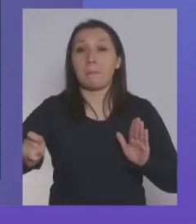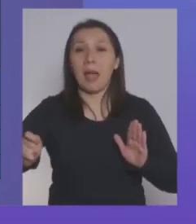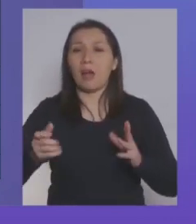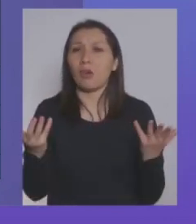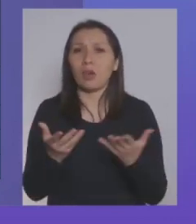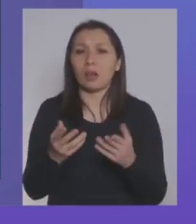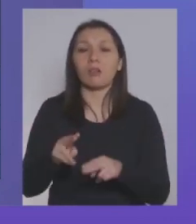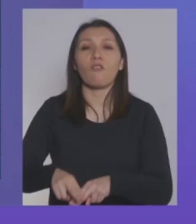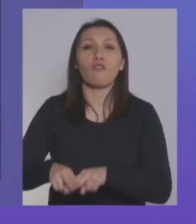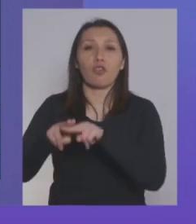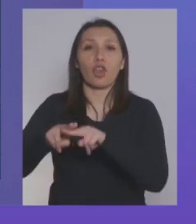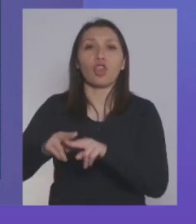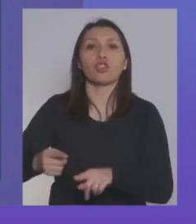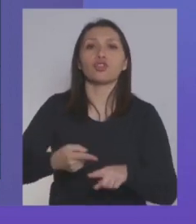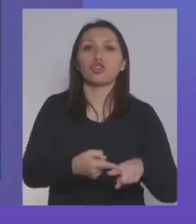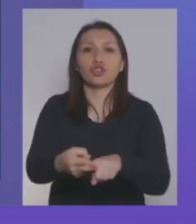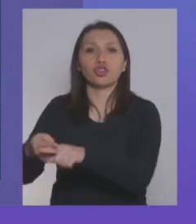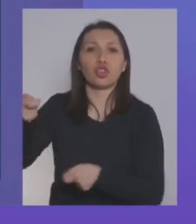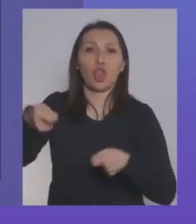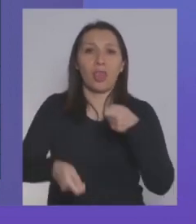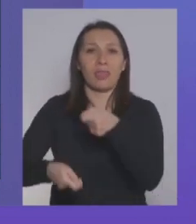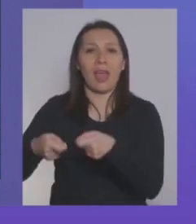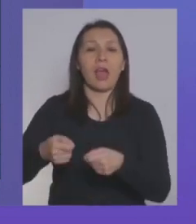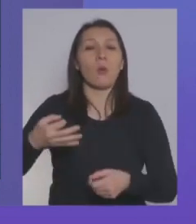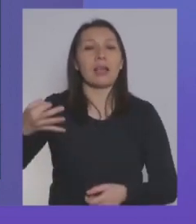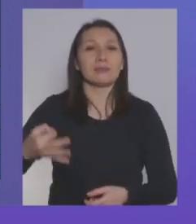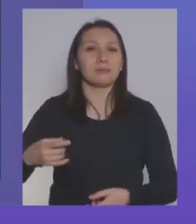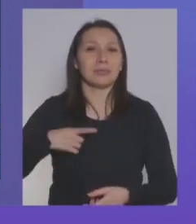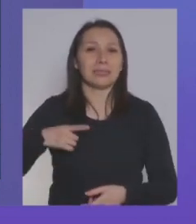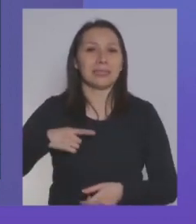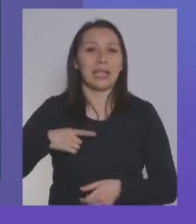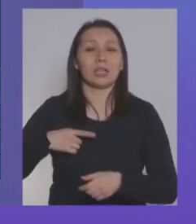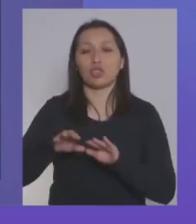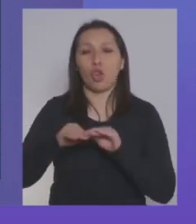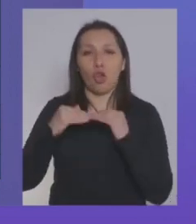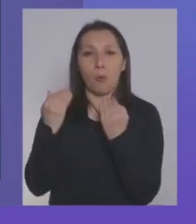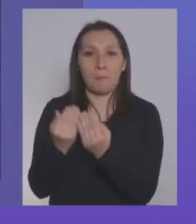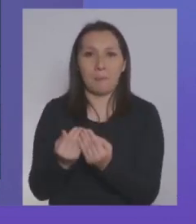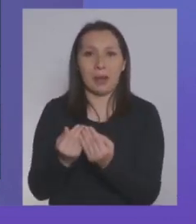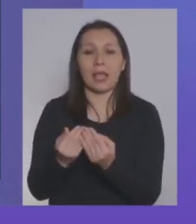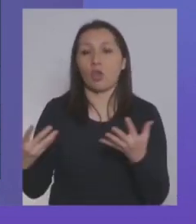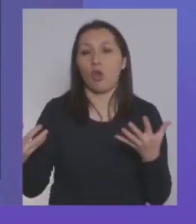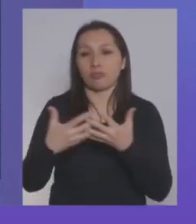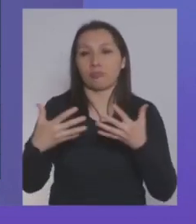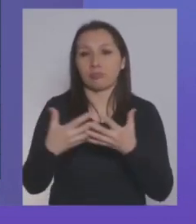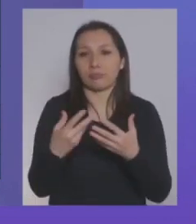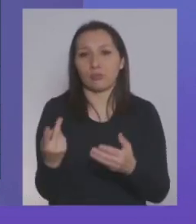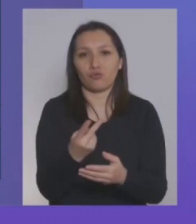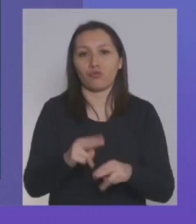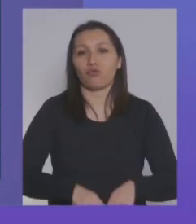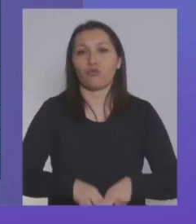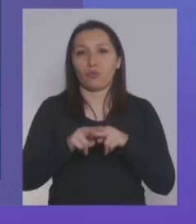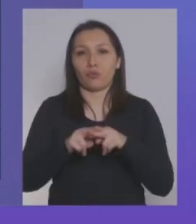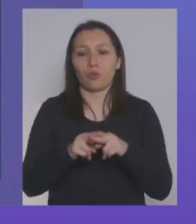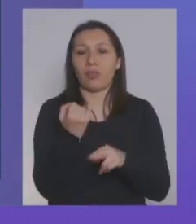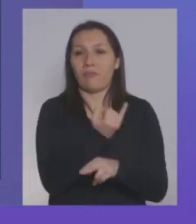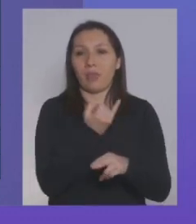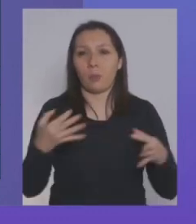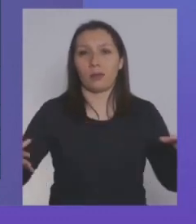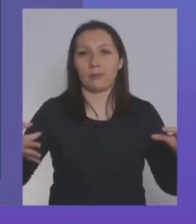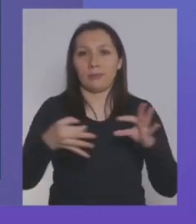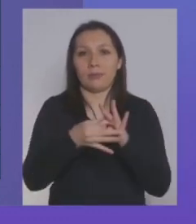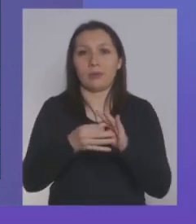ver con el fondo solidario, el seguro de cesantía, ya de manera integral o en combinación con la cuenta individual.